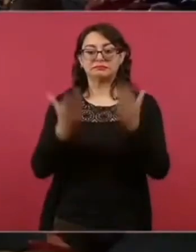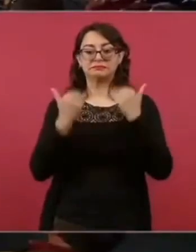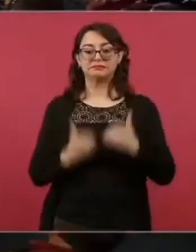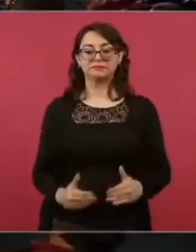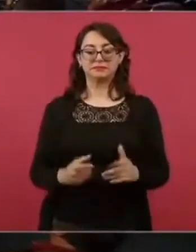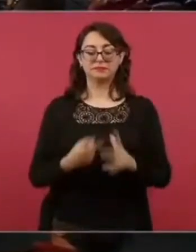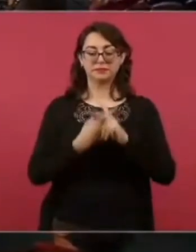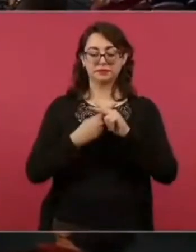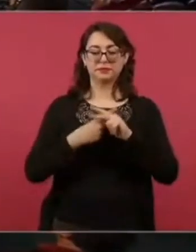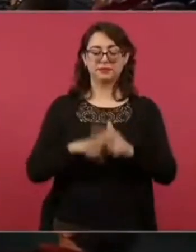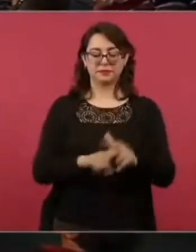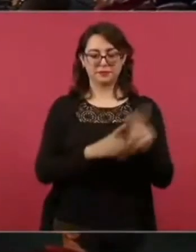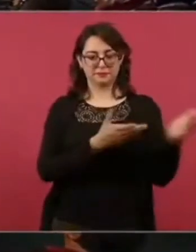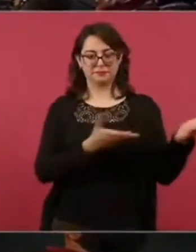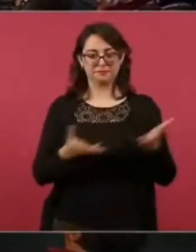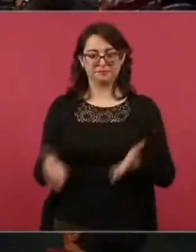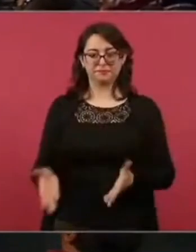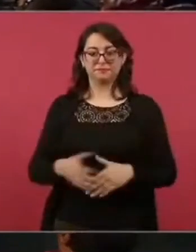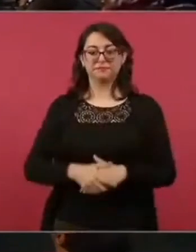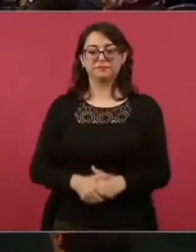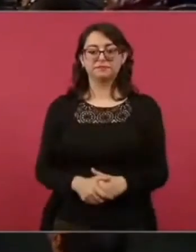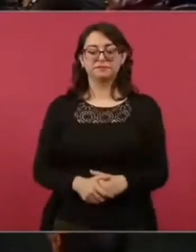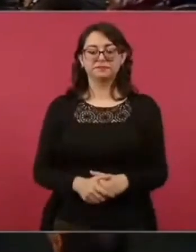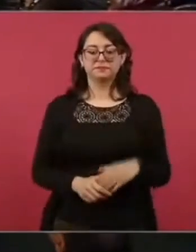está muy bien las obras